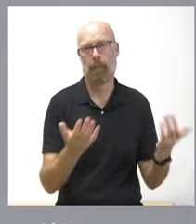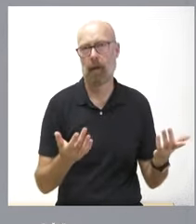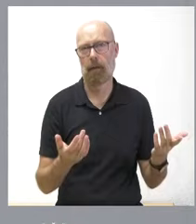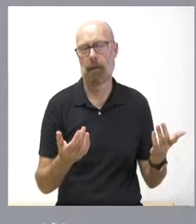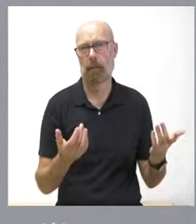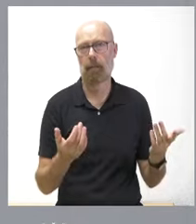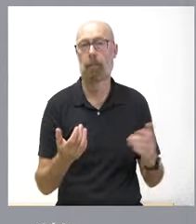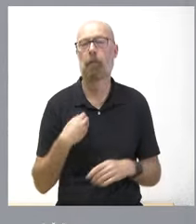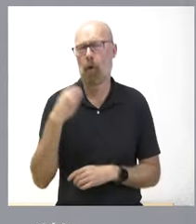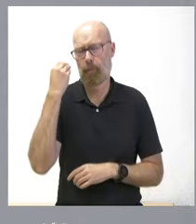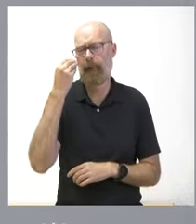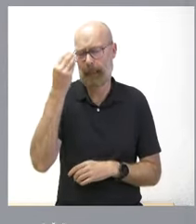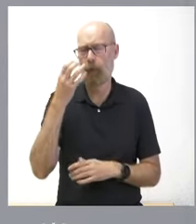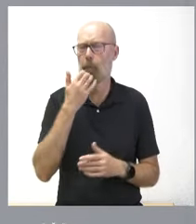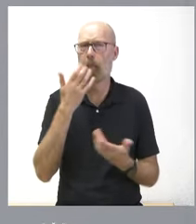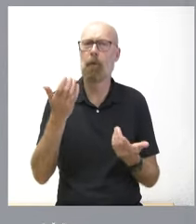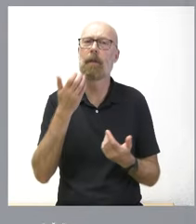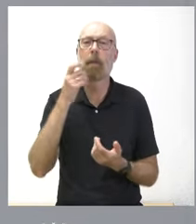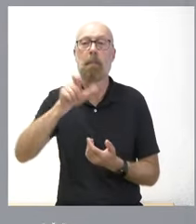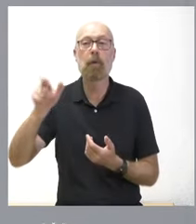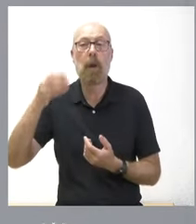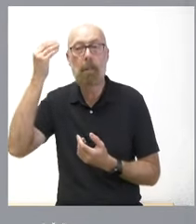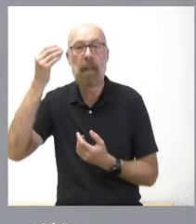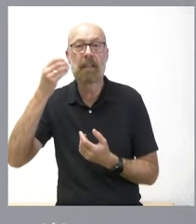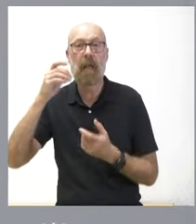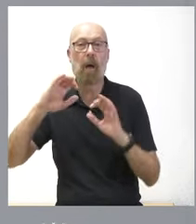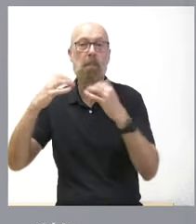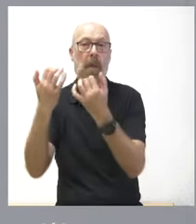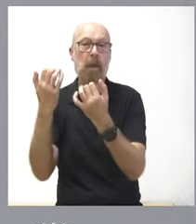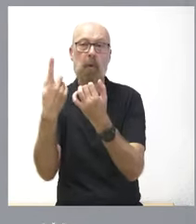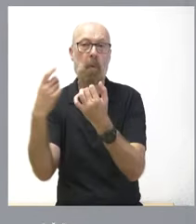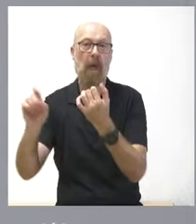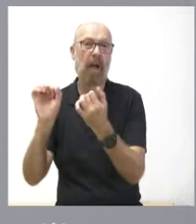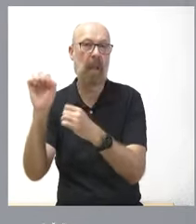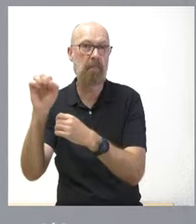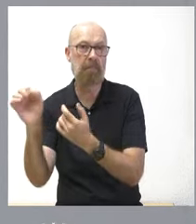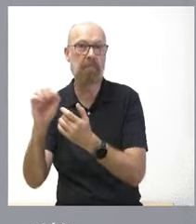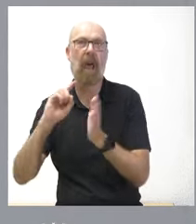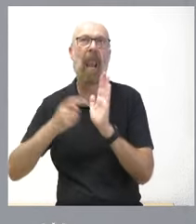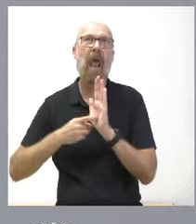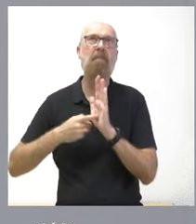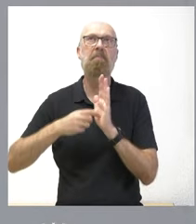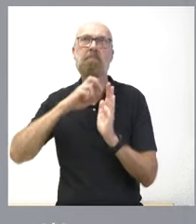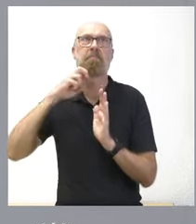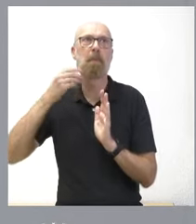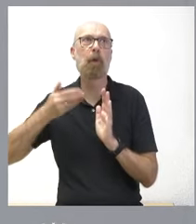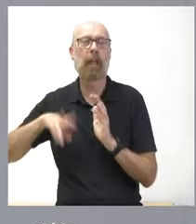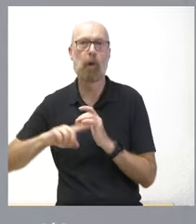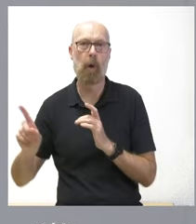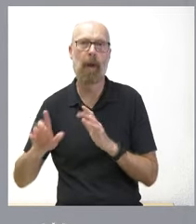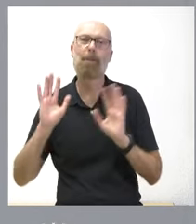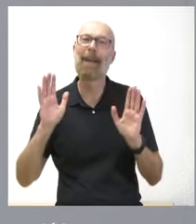aquellos que piensan que hay que gobernar sin el Parlamento aprobar leyes tiene poco valor pero aprobar leyes que garantizan derechos